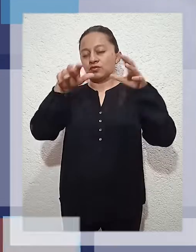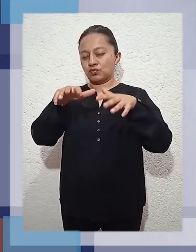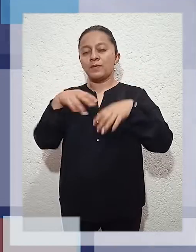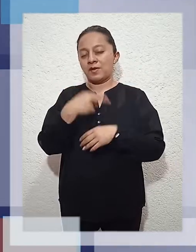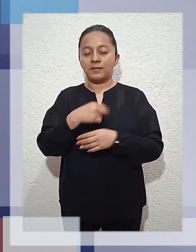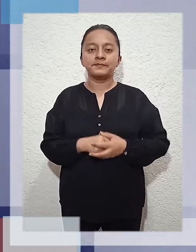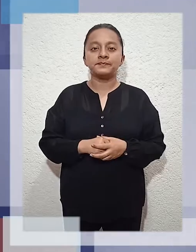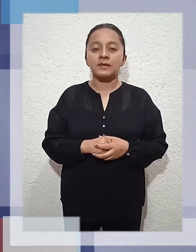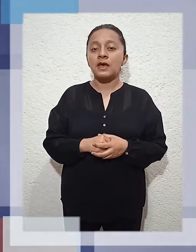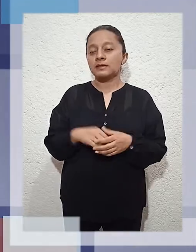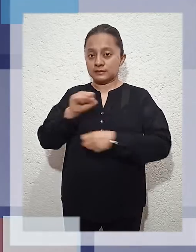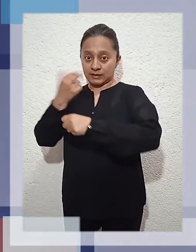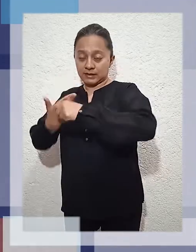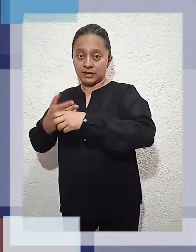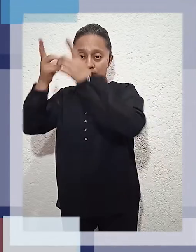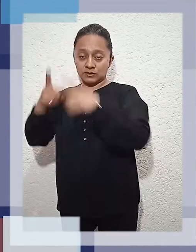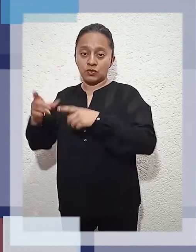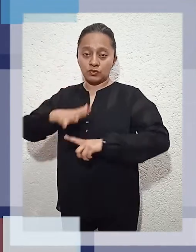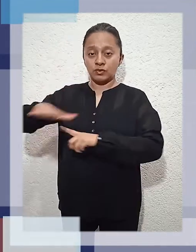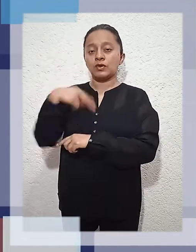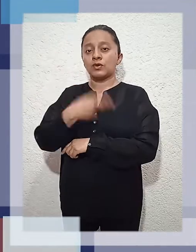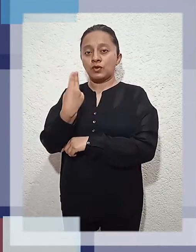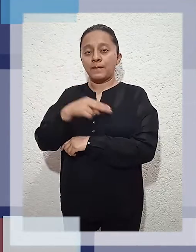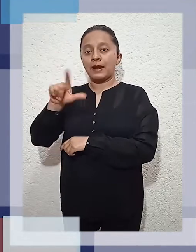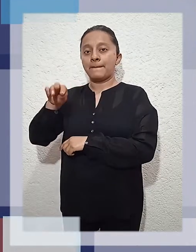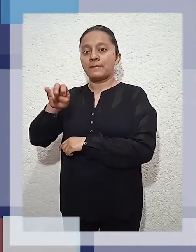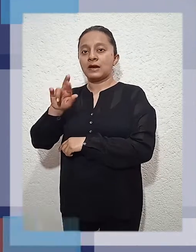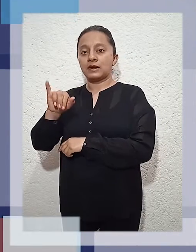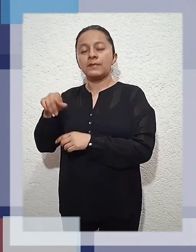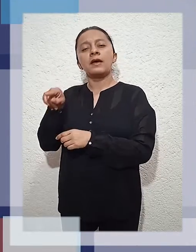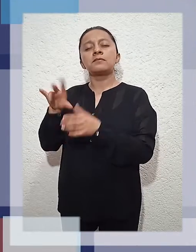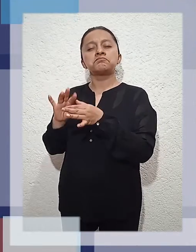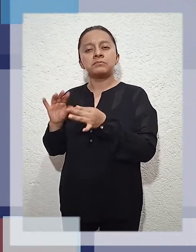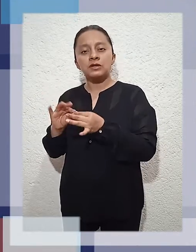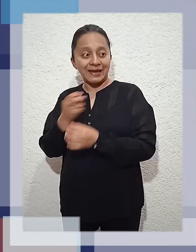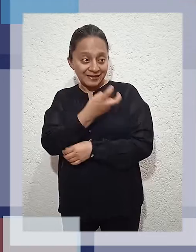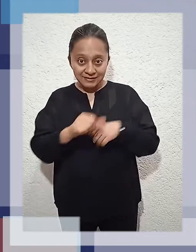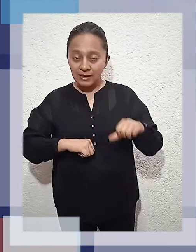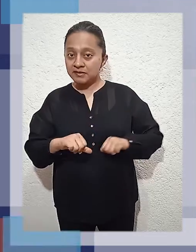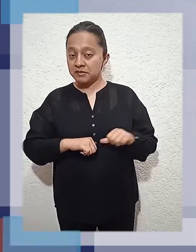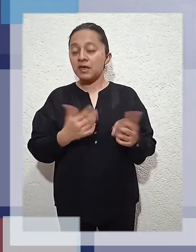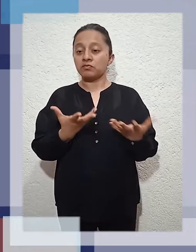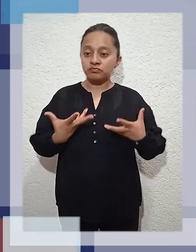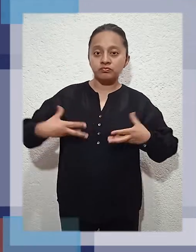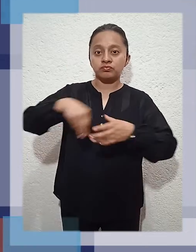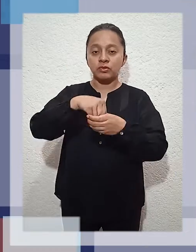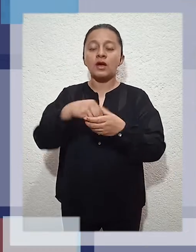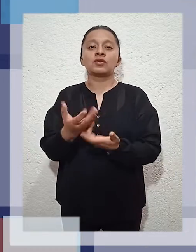Agustín Dorantes Lambarri, explicó que estas acciones forman parte de la estrategia social Contigo que contemplaron la intervención de